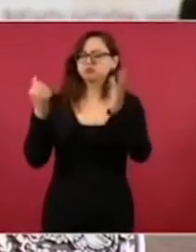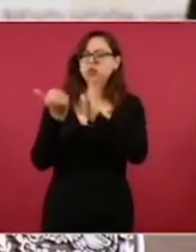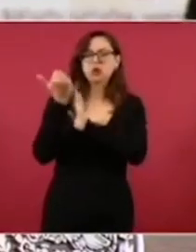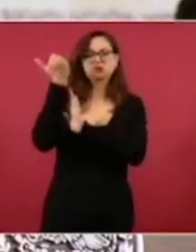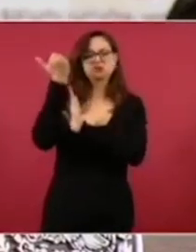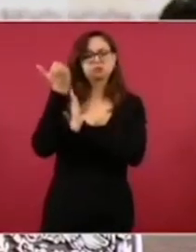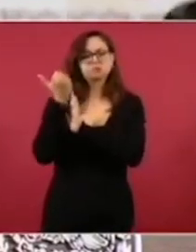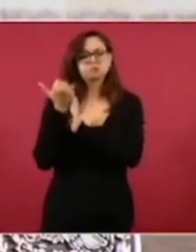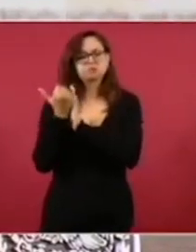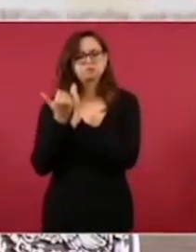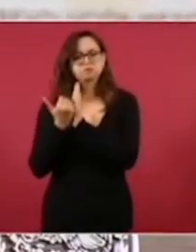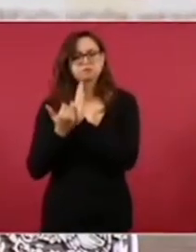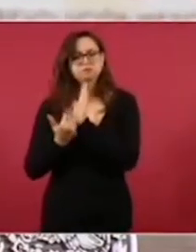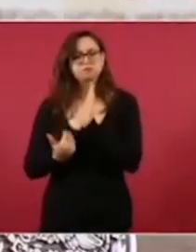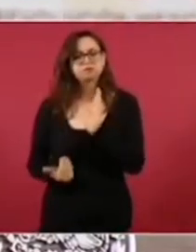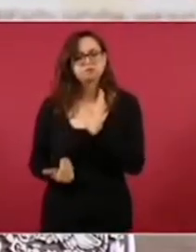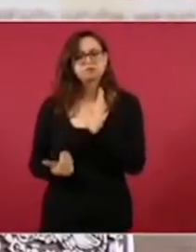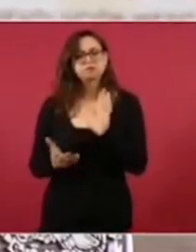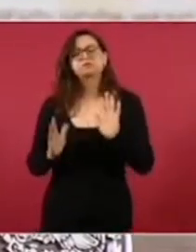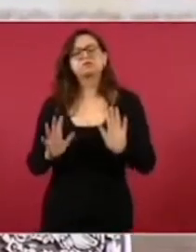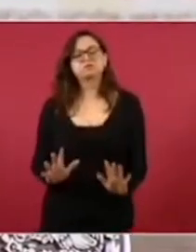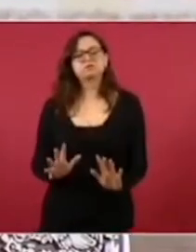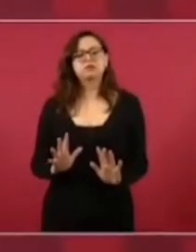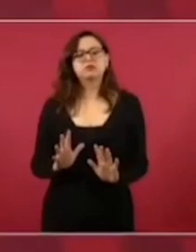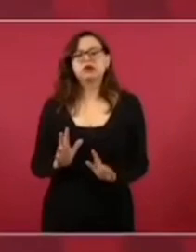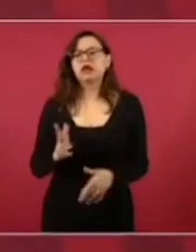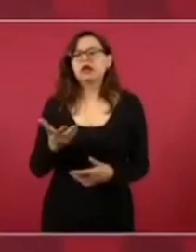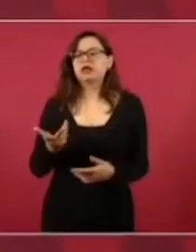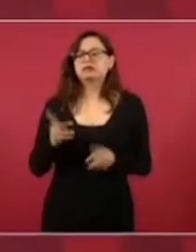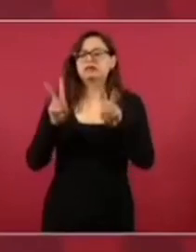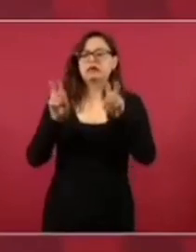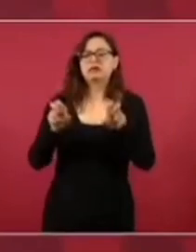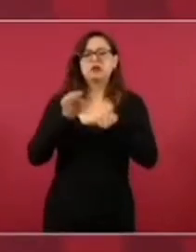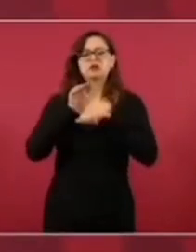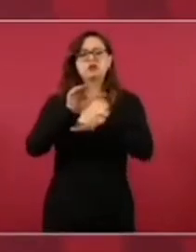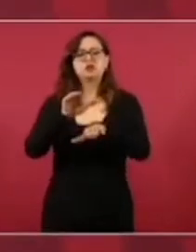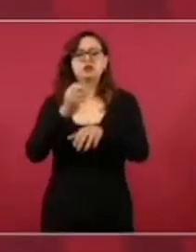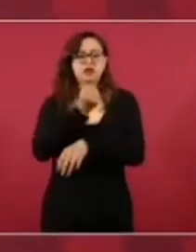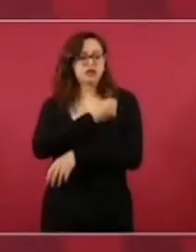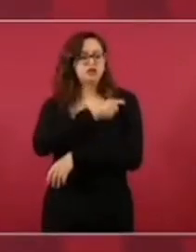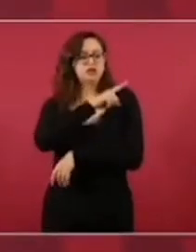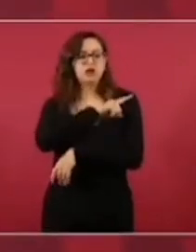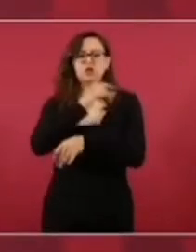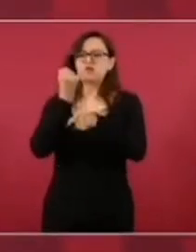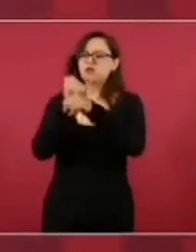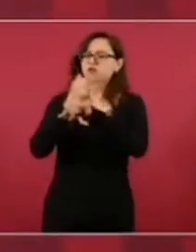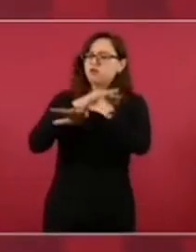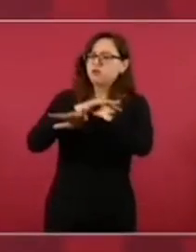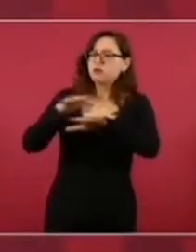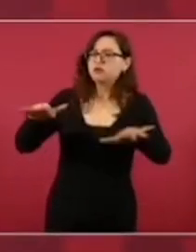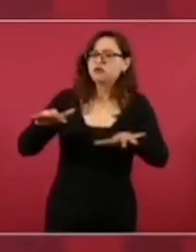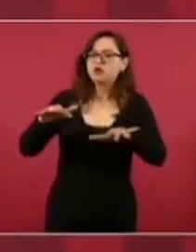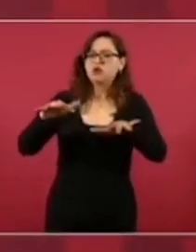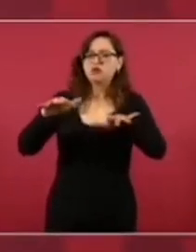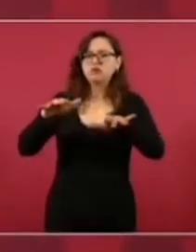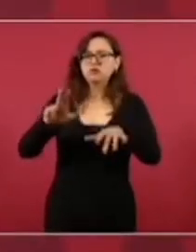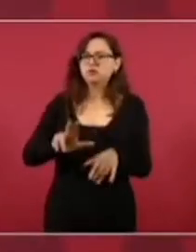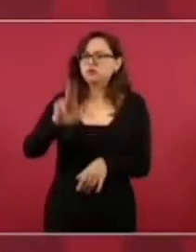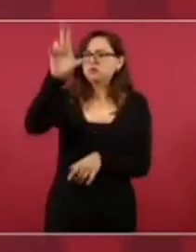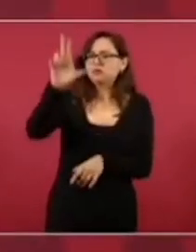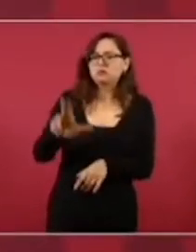lo vamos a hacer cada 15 días, enfocado básicamente